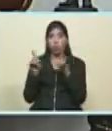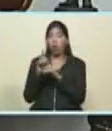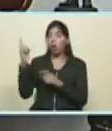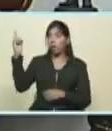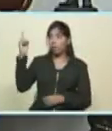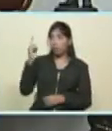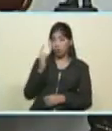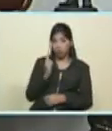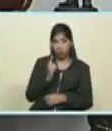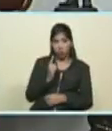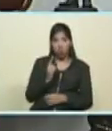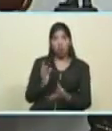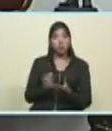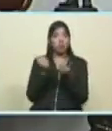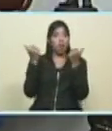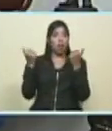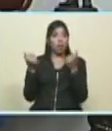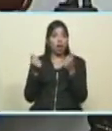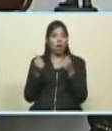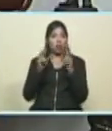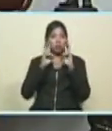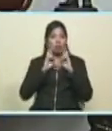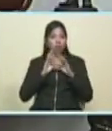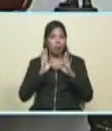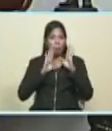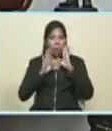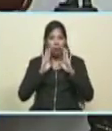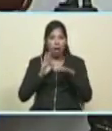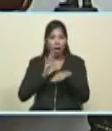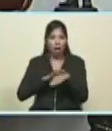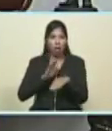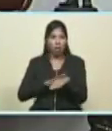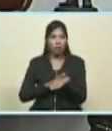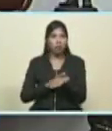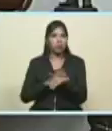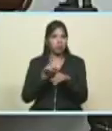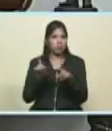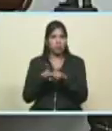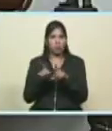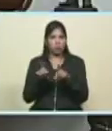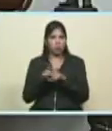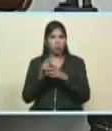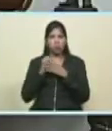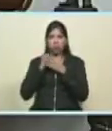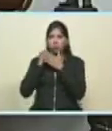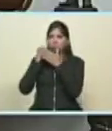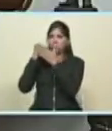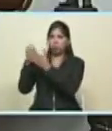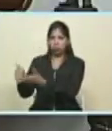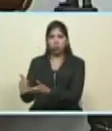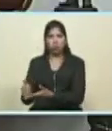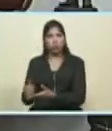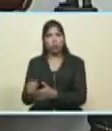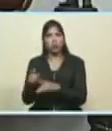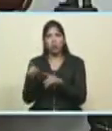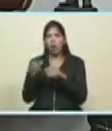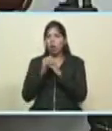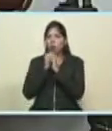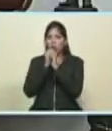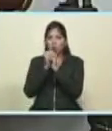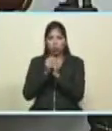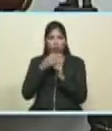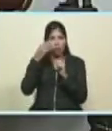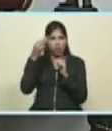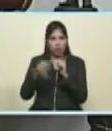nosotros... ...a salvar nuestros pecados, a salvarnos del pecado. El Jesús del pueblo, el Jesús de la oración verdadera,